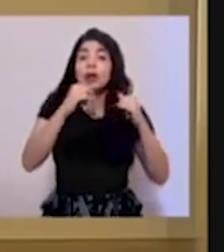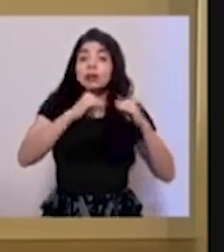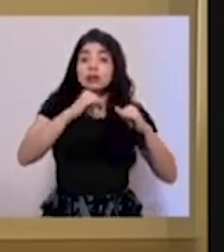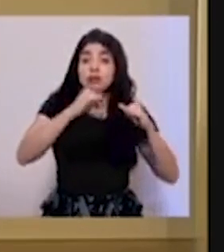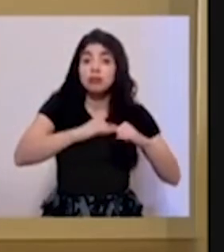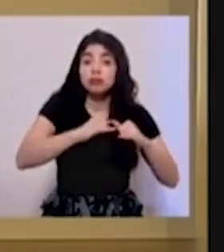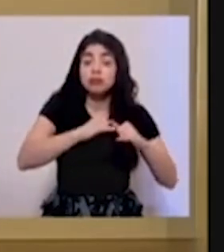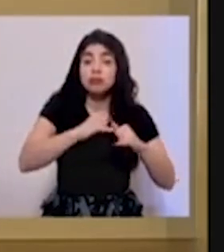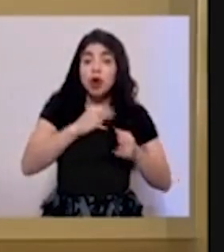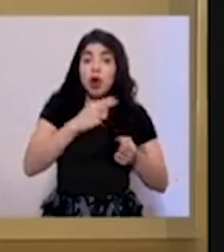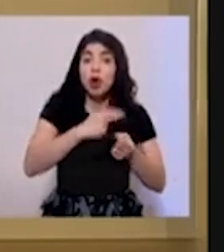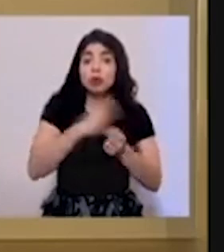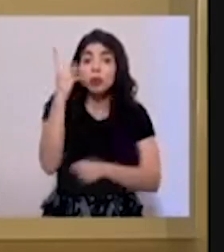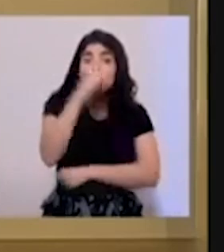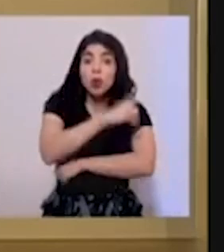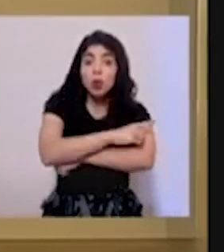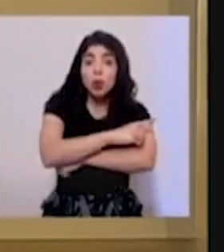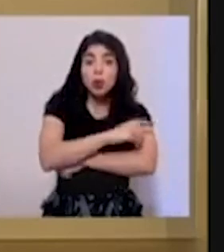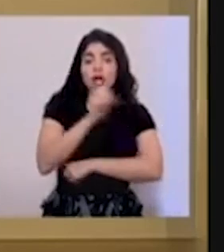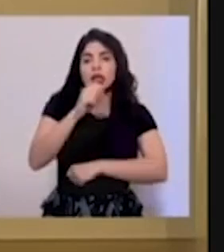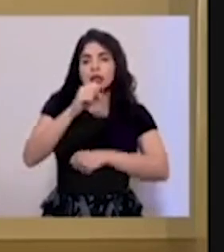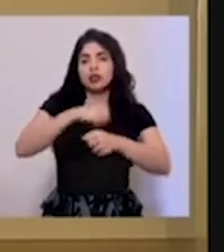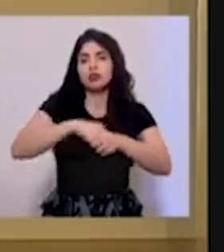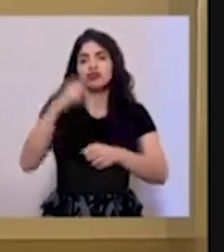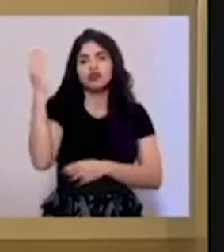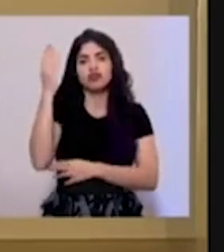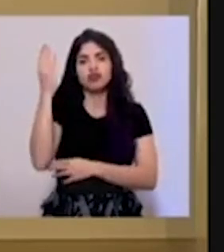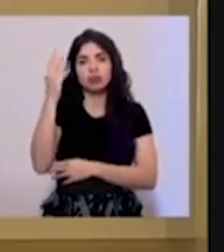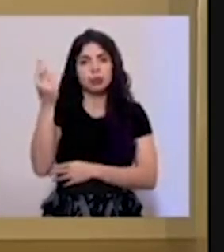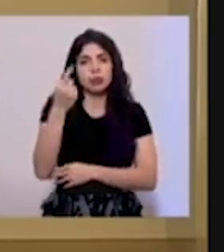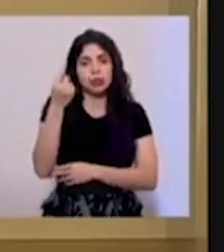de cuántos están hospitalizados diariamente, si se da en las videoconferencias, ¿verdad?